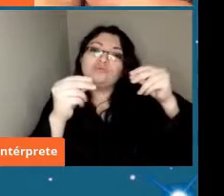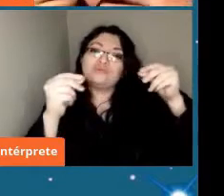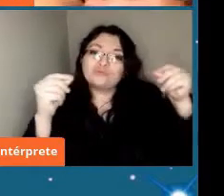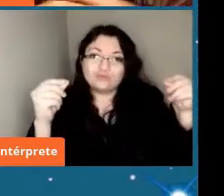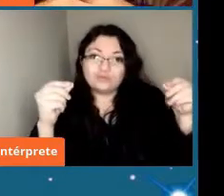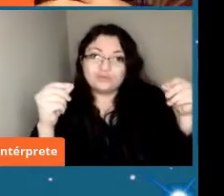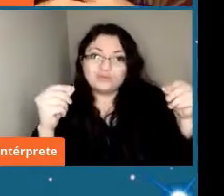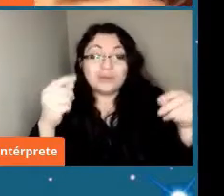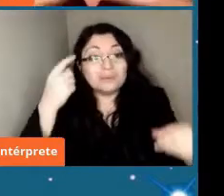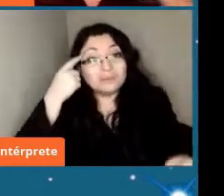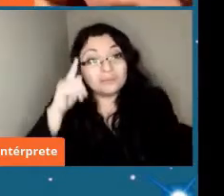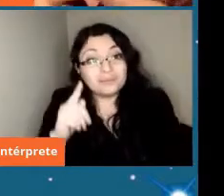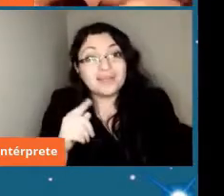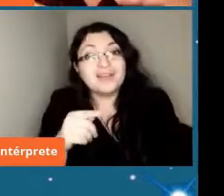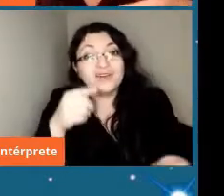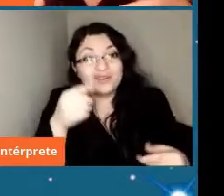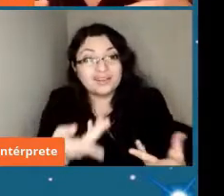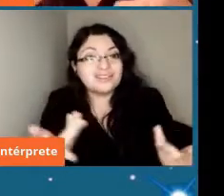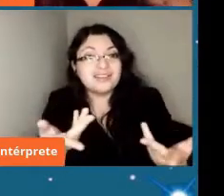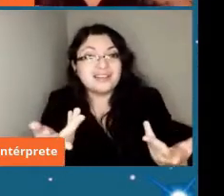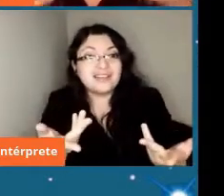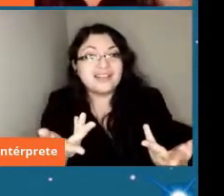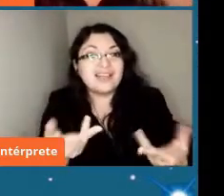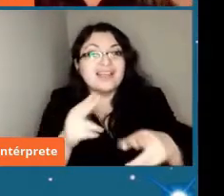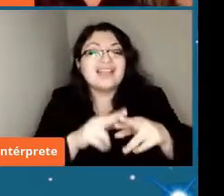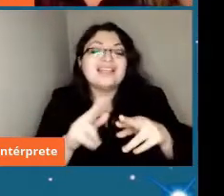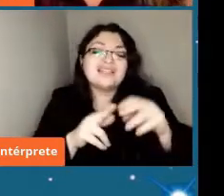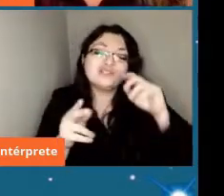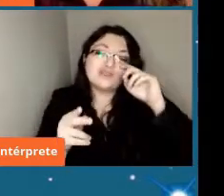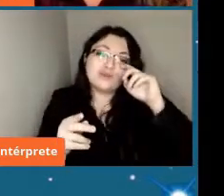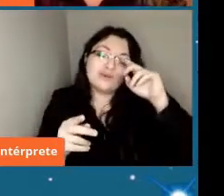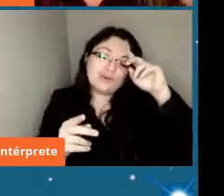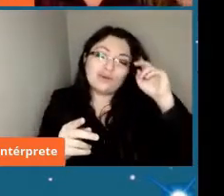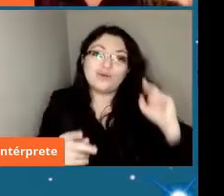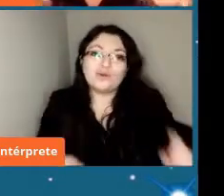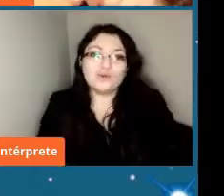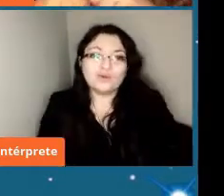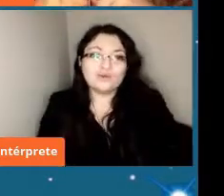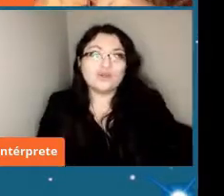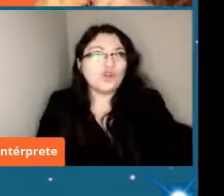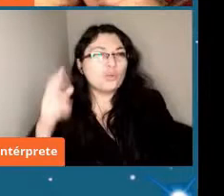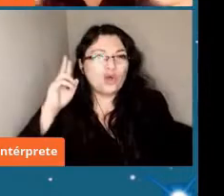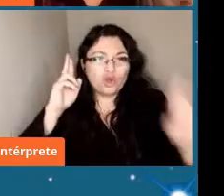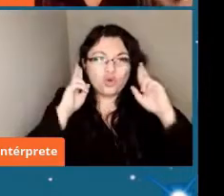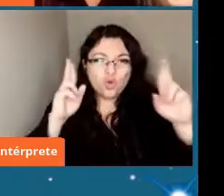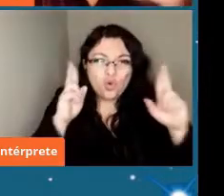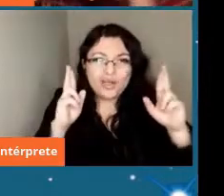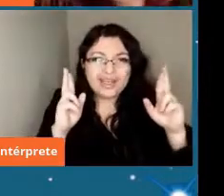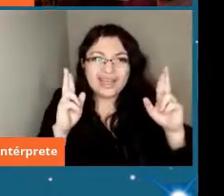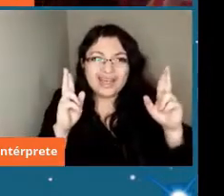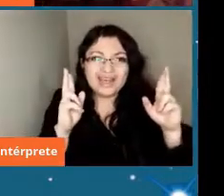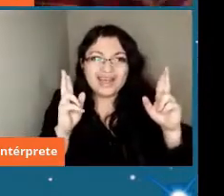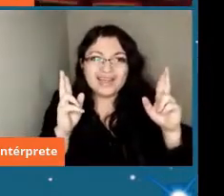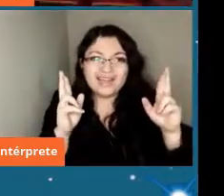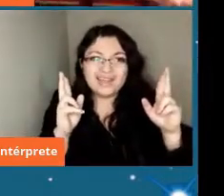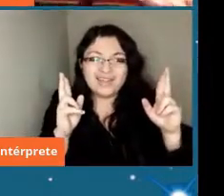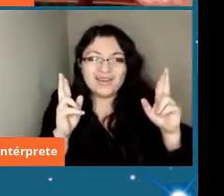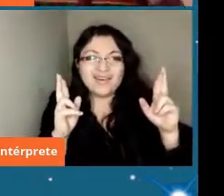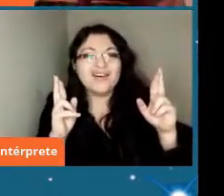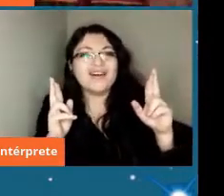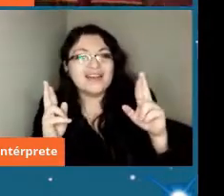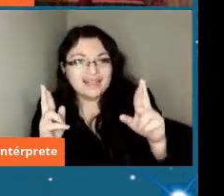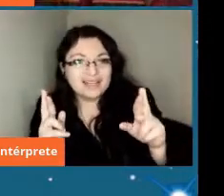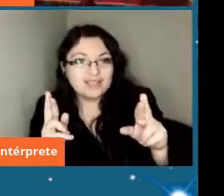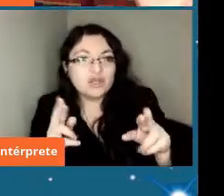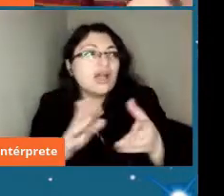pero generó entonces una onda de choque de sonido y que generó entonces que se